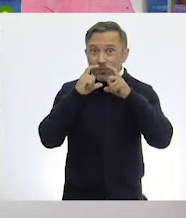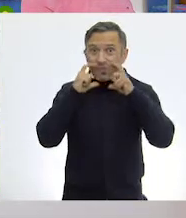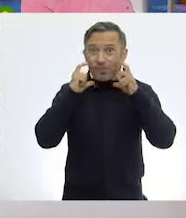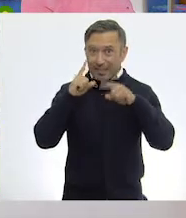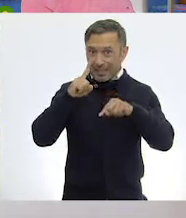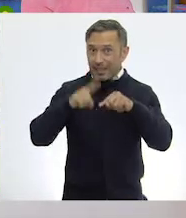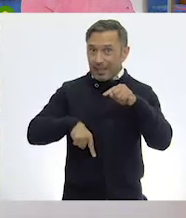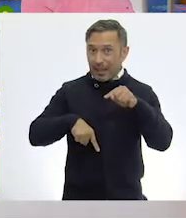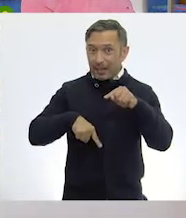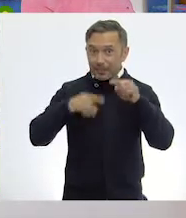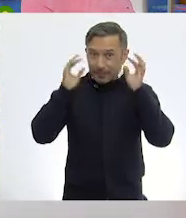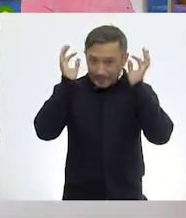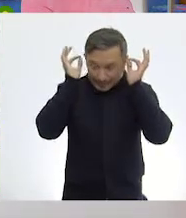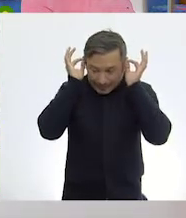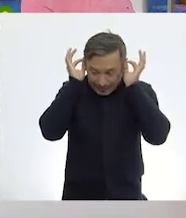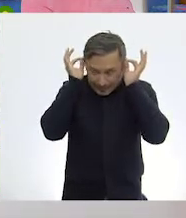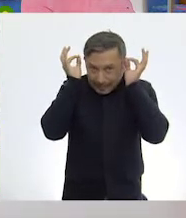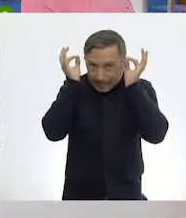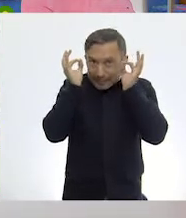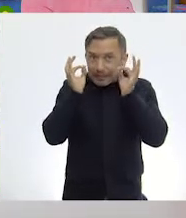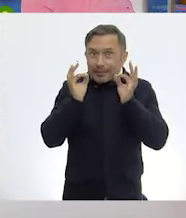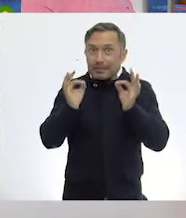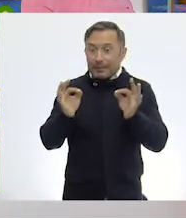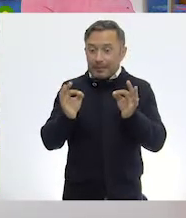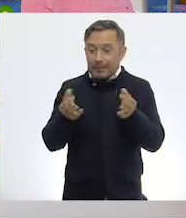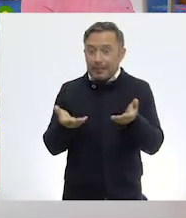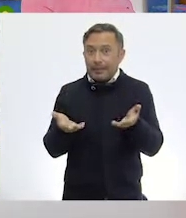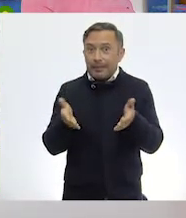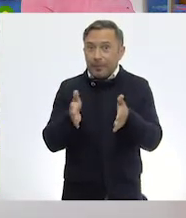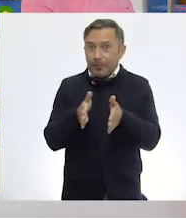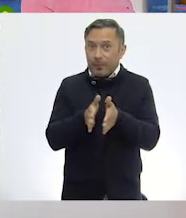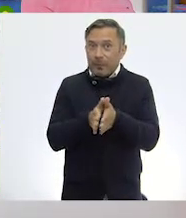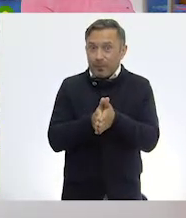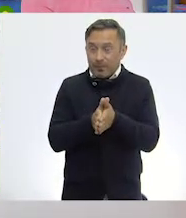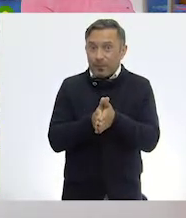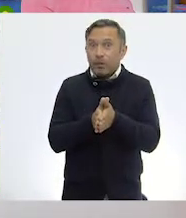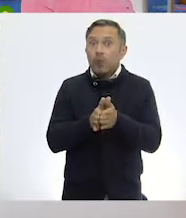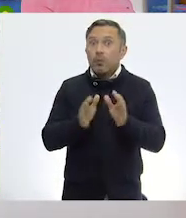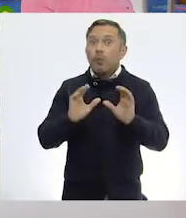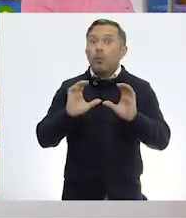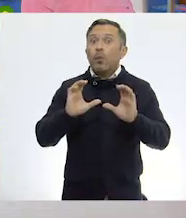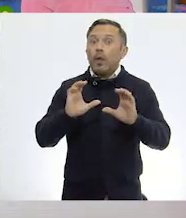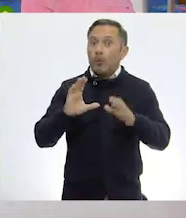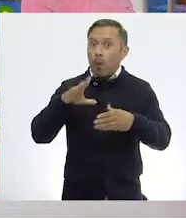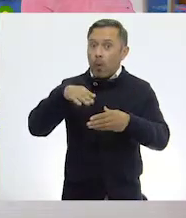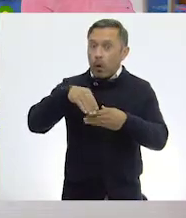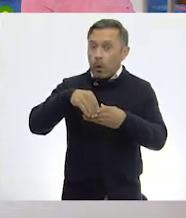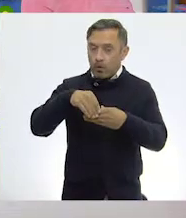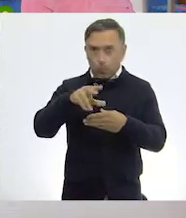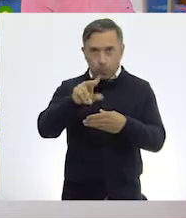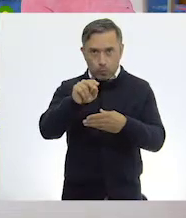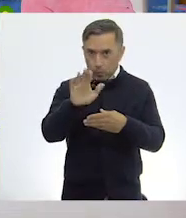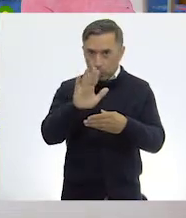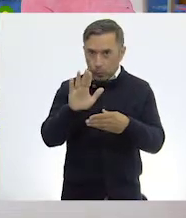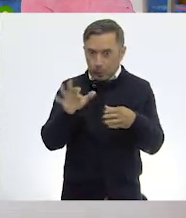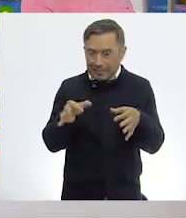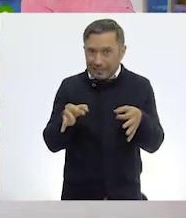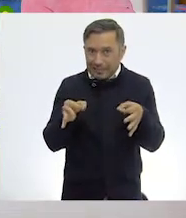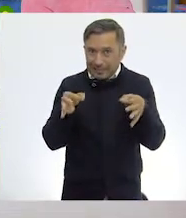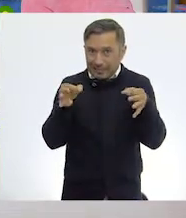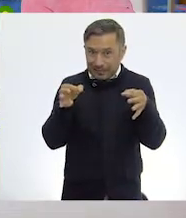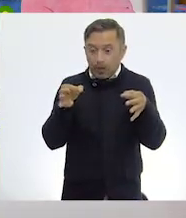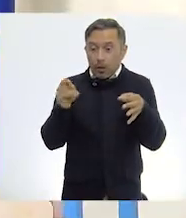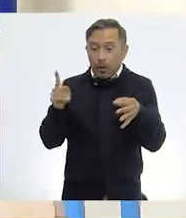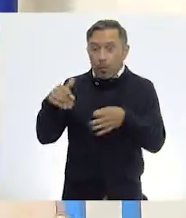tomándolo por las agarraderas, doblarlo a la mitad con mucho cuidado de no tocarlo y guardarlo en una bolsita de plástico.